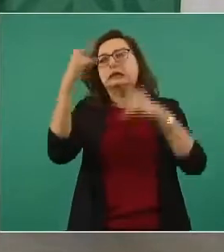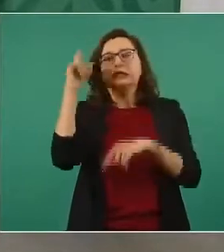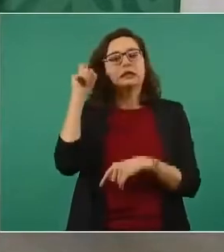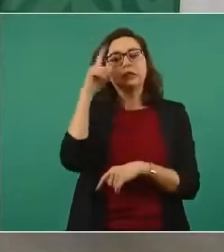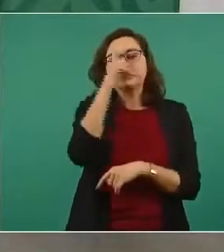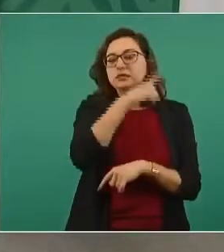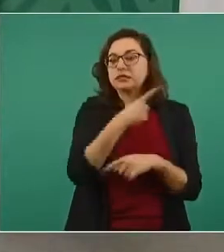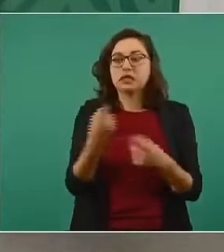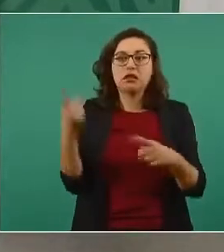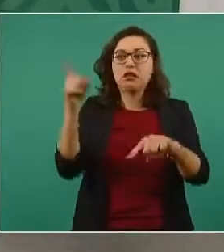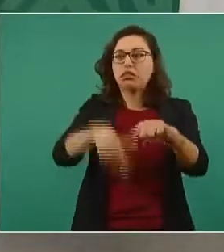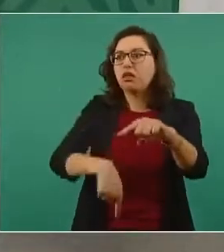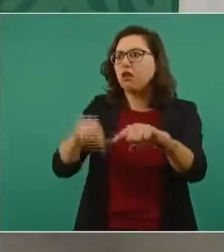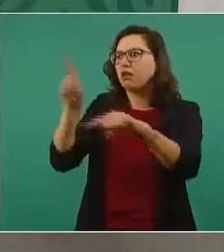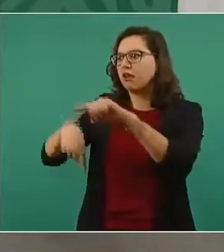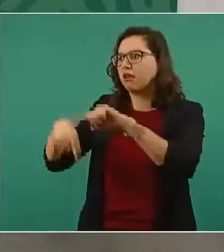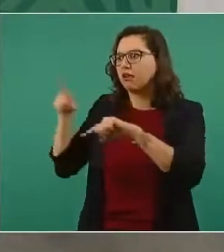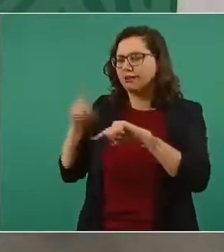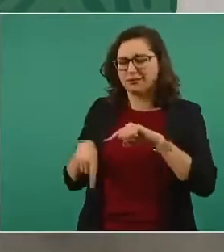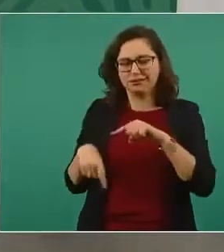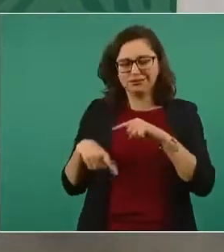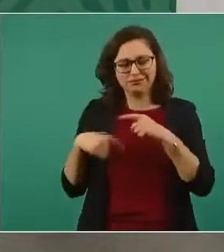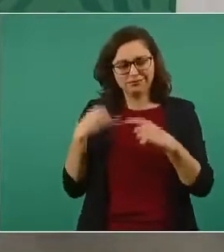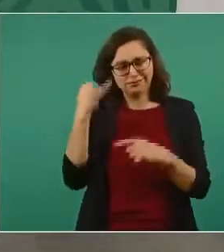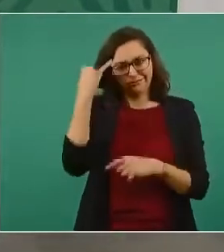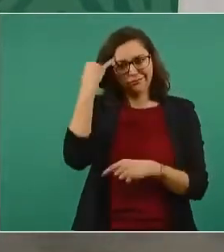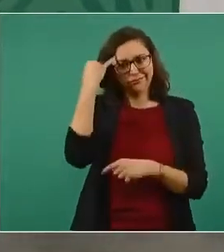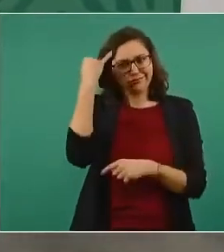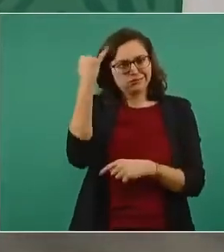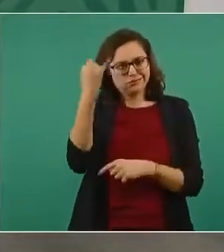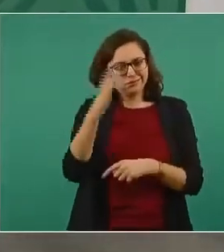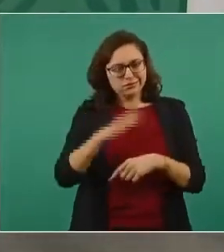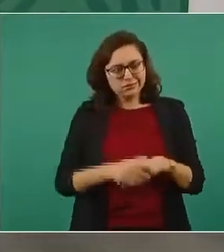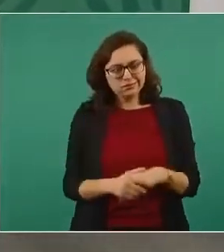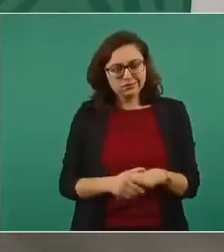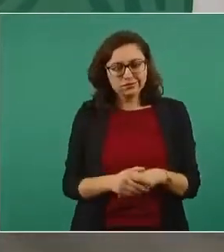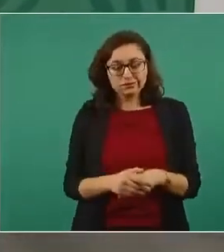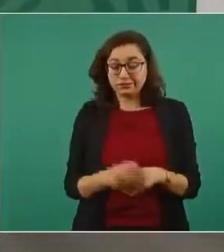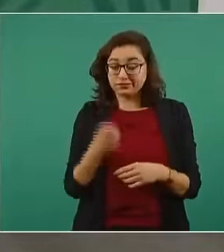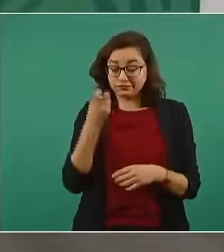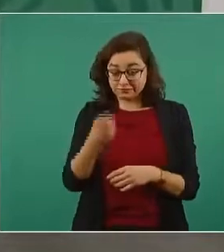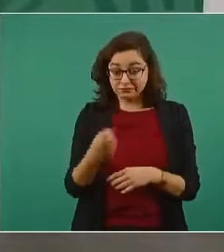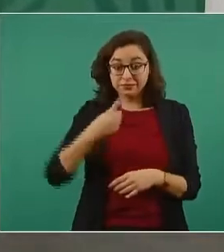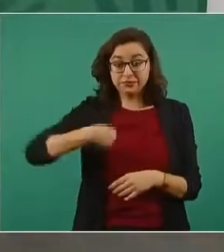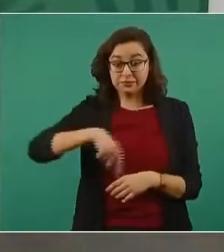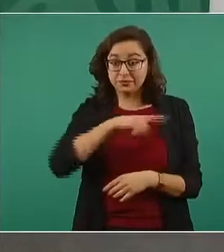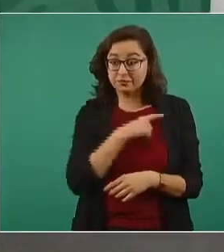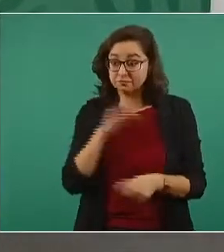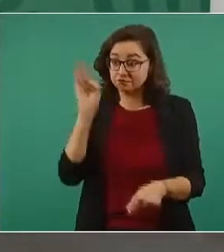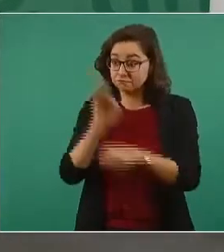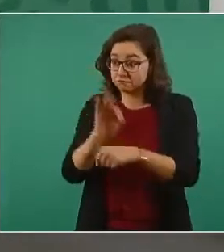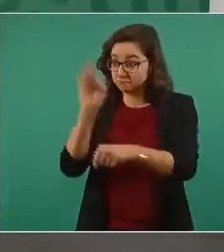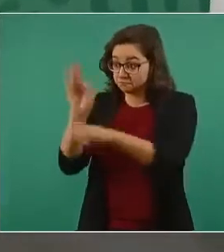Entonces, todo eso lo rescatamos. Pero no sólo